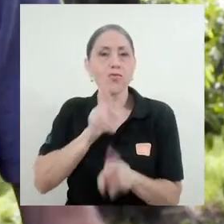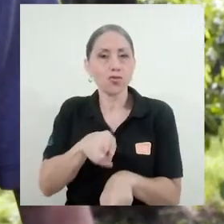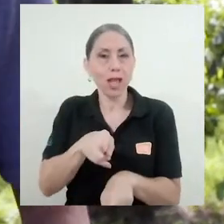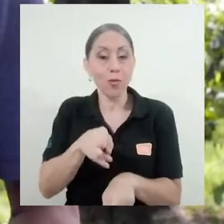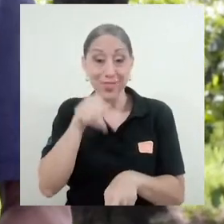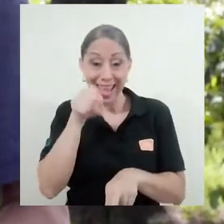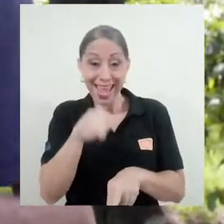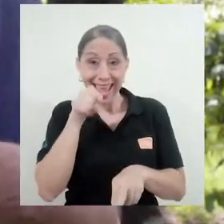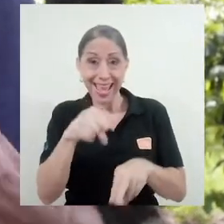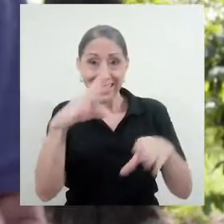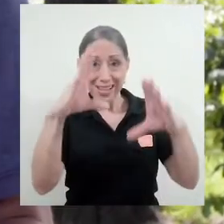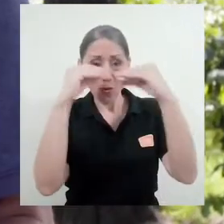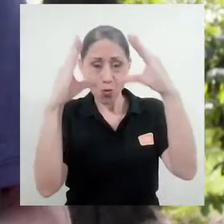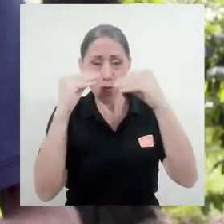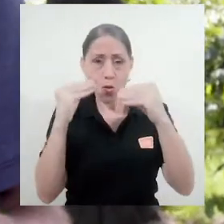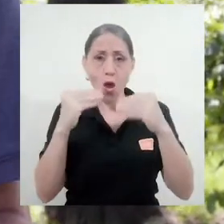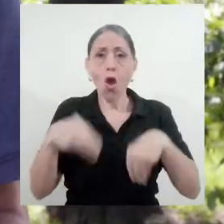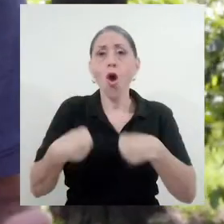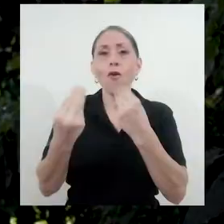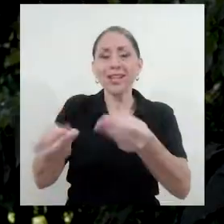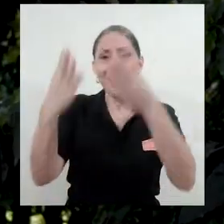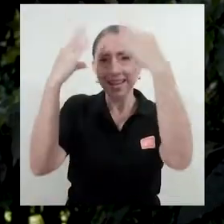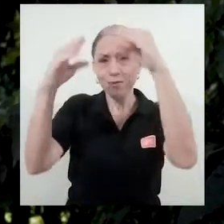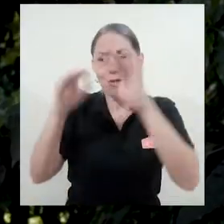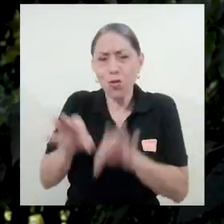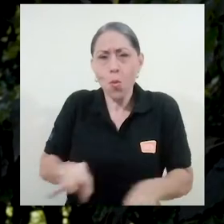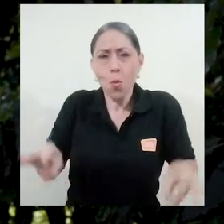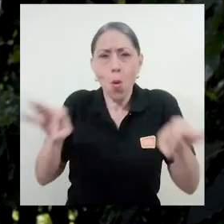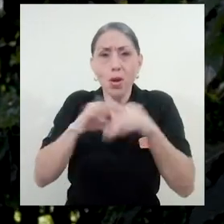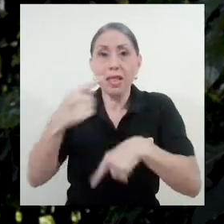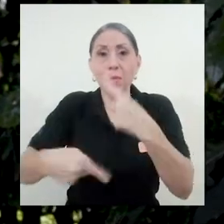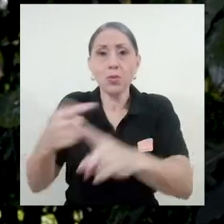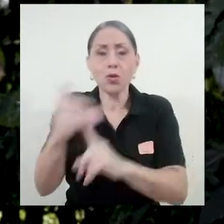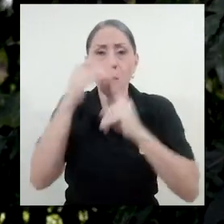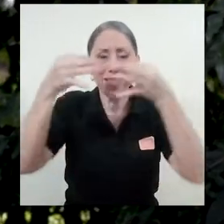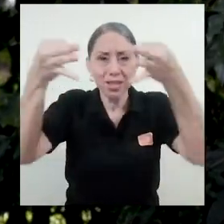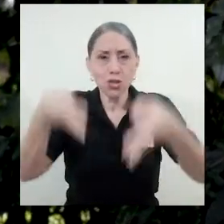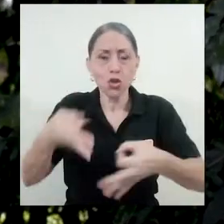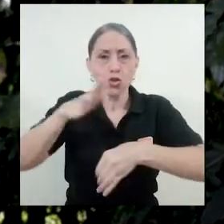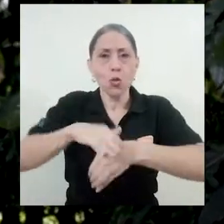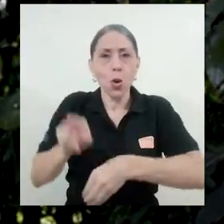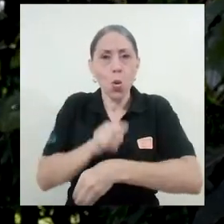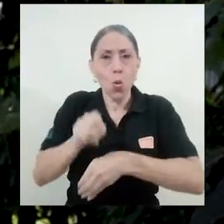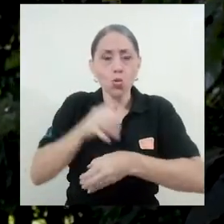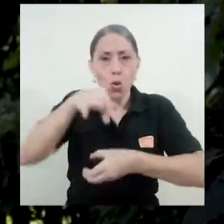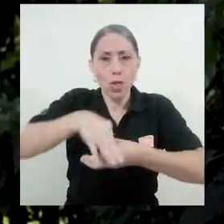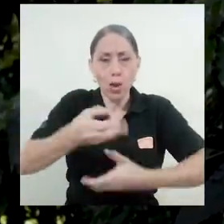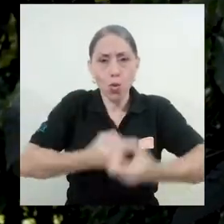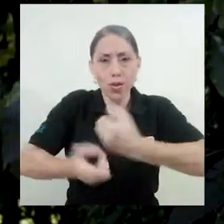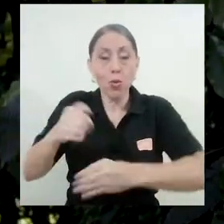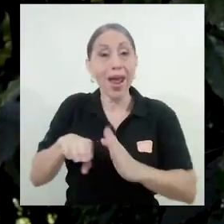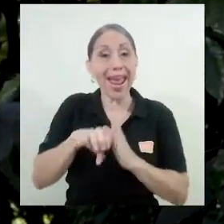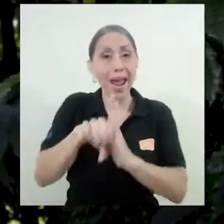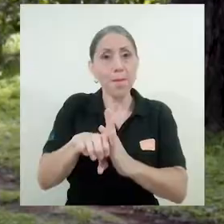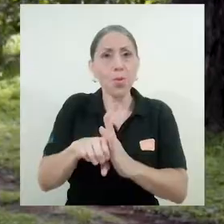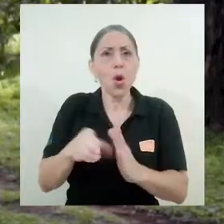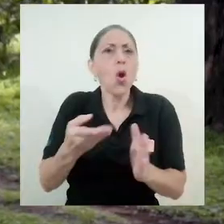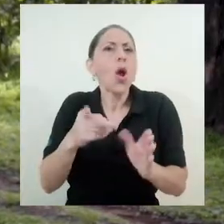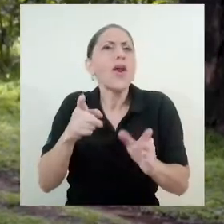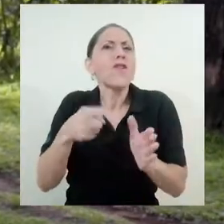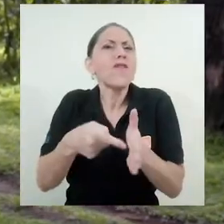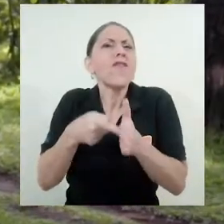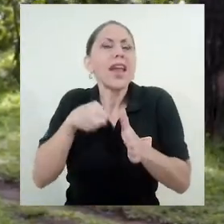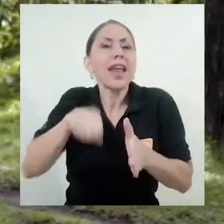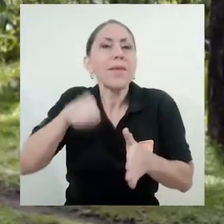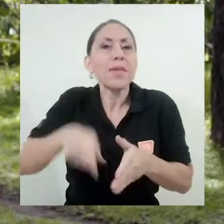permitirá ofrecer información de utilidad para la toma de decisiones en cuanto al manejo del cultivo, por ejemplo, los